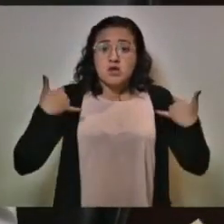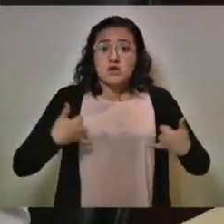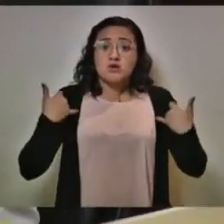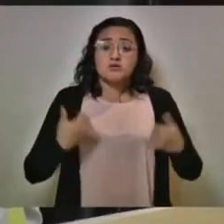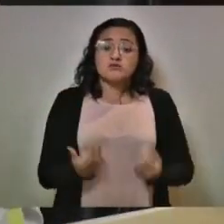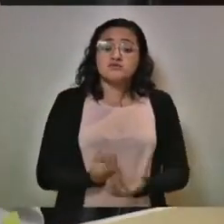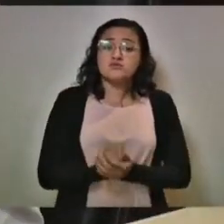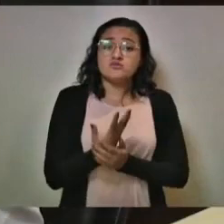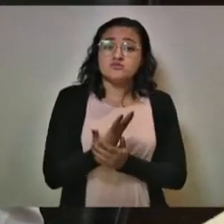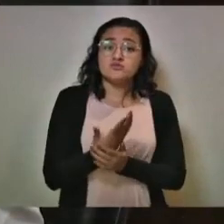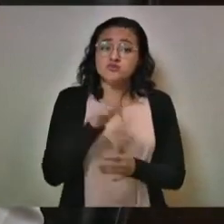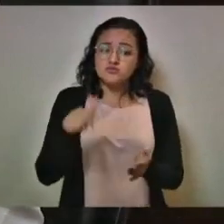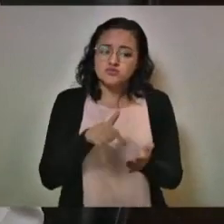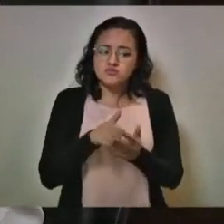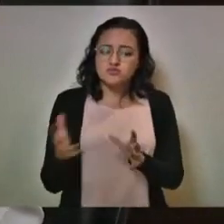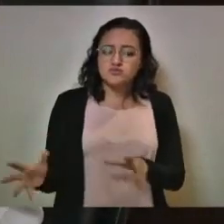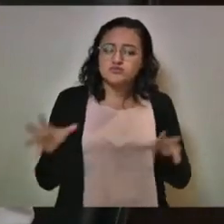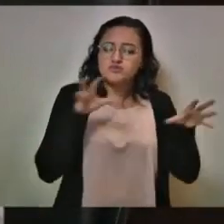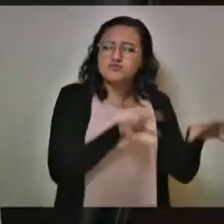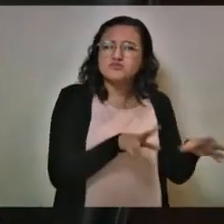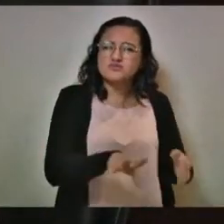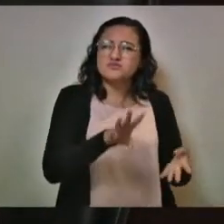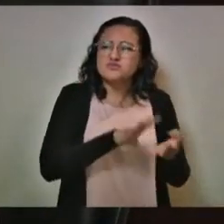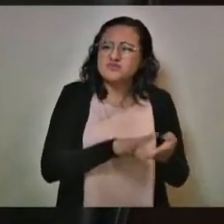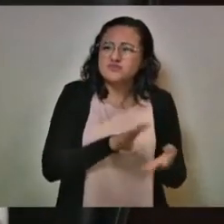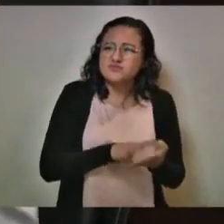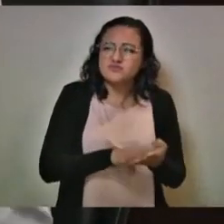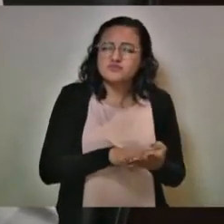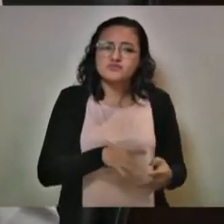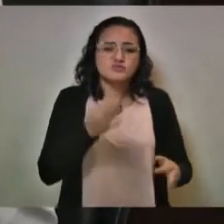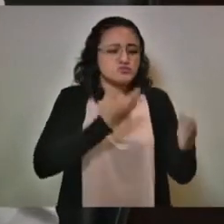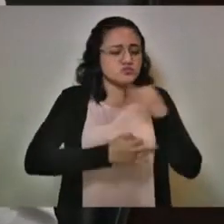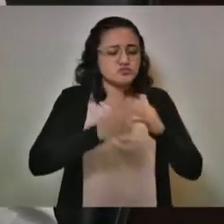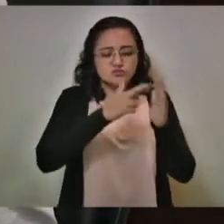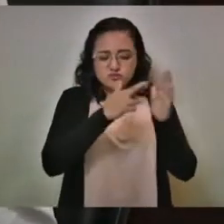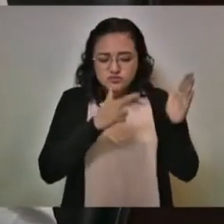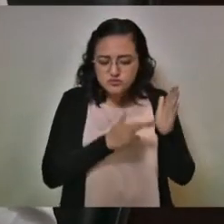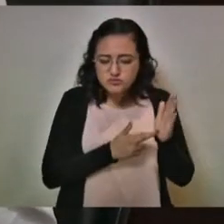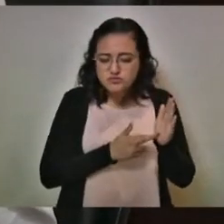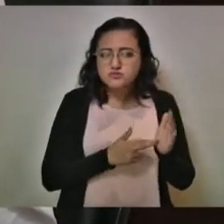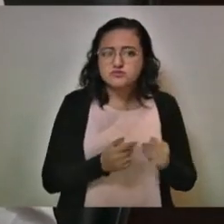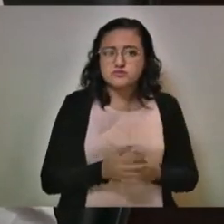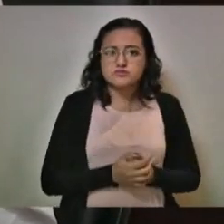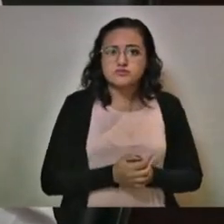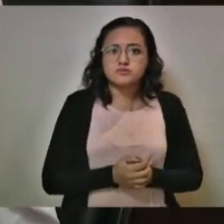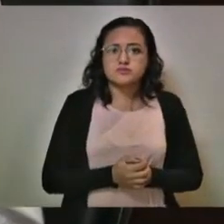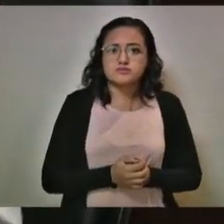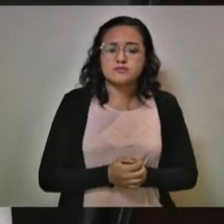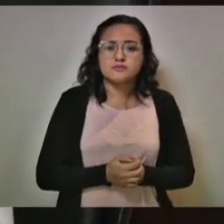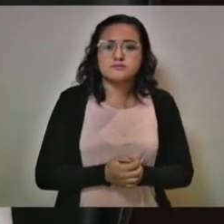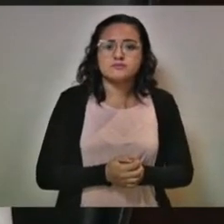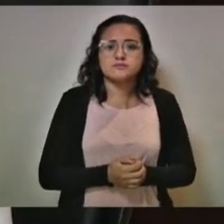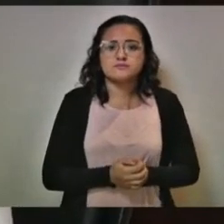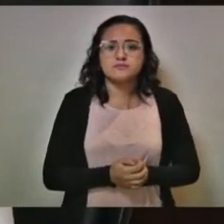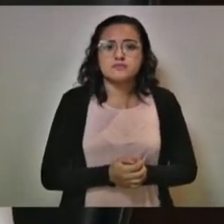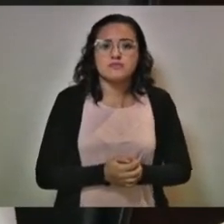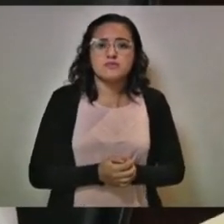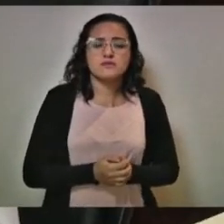a las nuevas instalaciones, ya con todos los protocolos que en cuanto al manejo